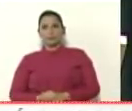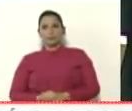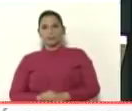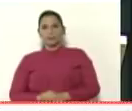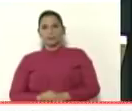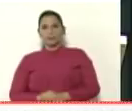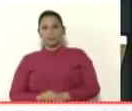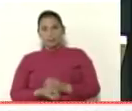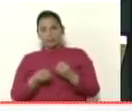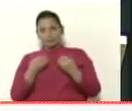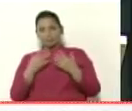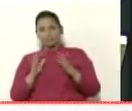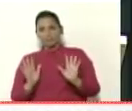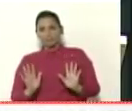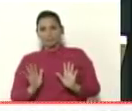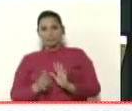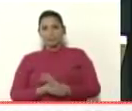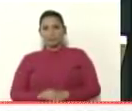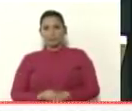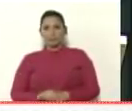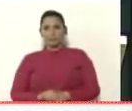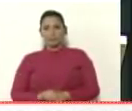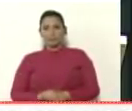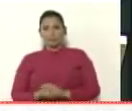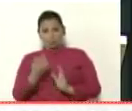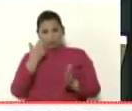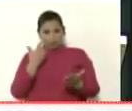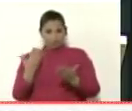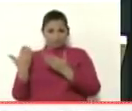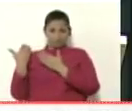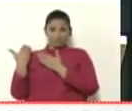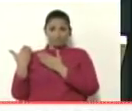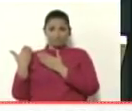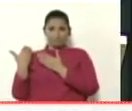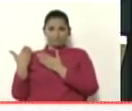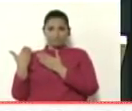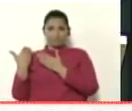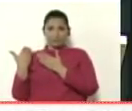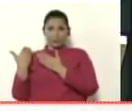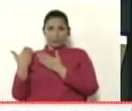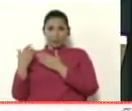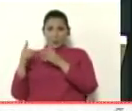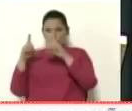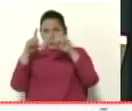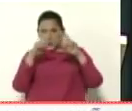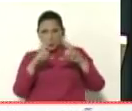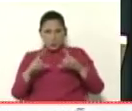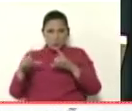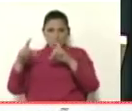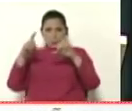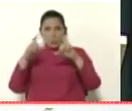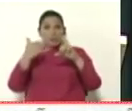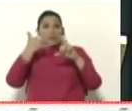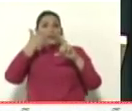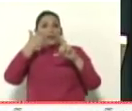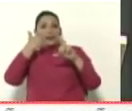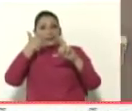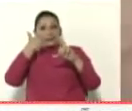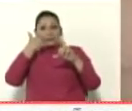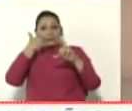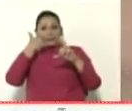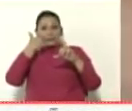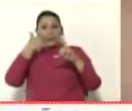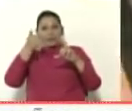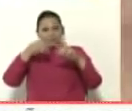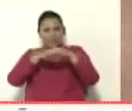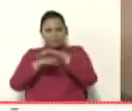Fíjense, estas son las capturas de pantalla, obtenidas